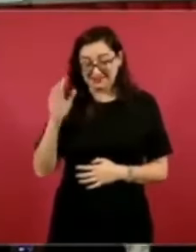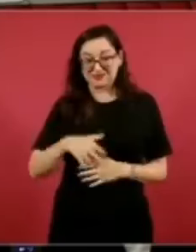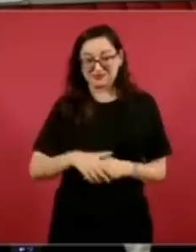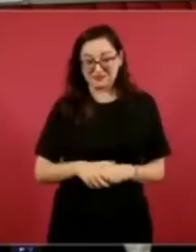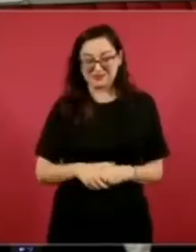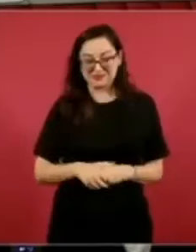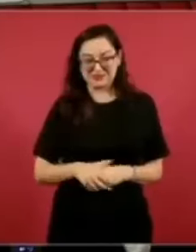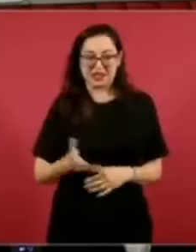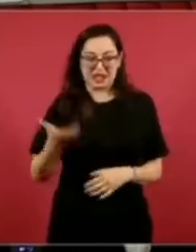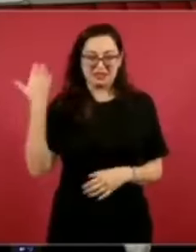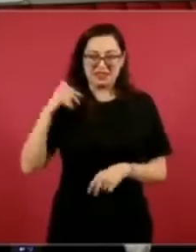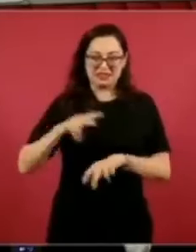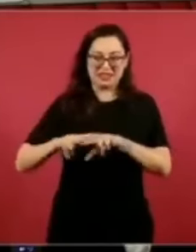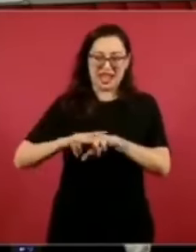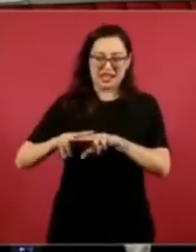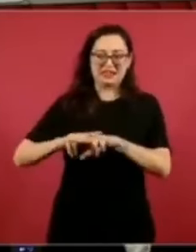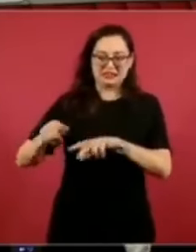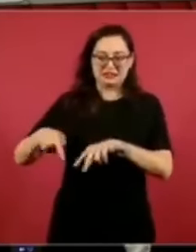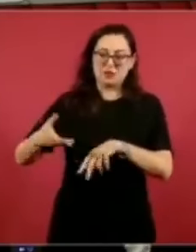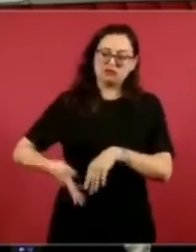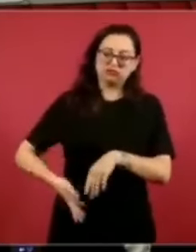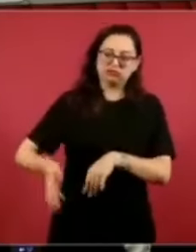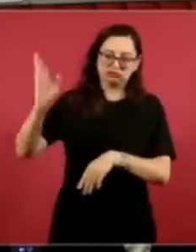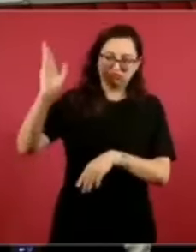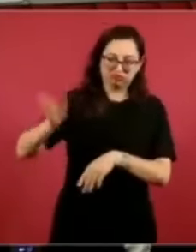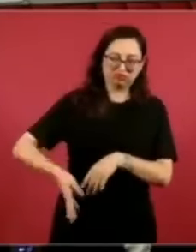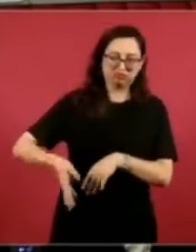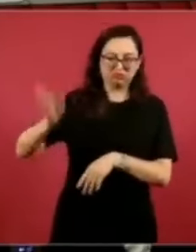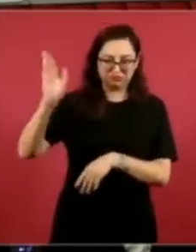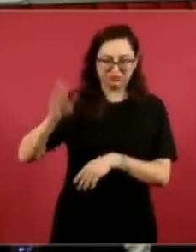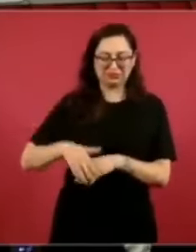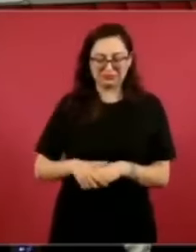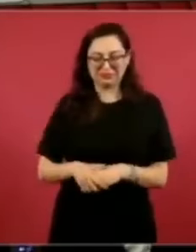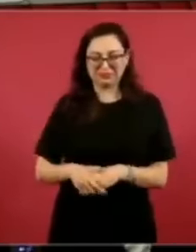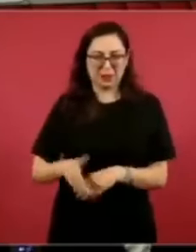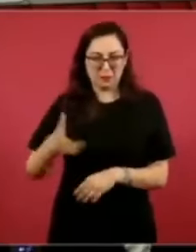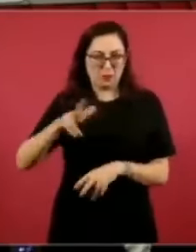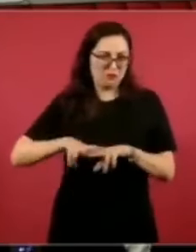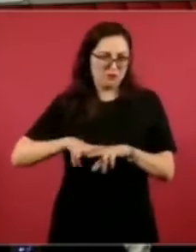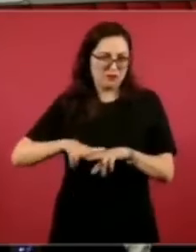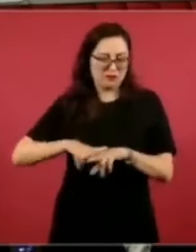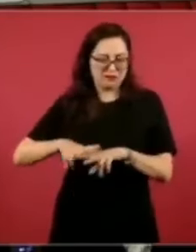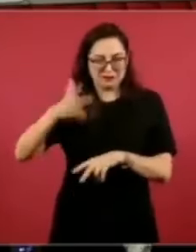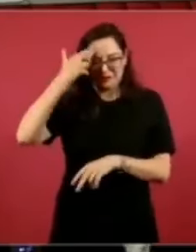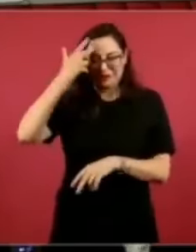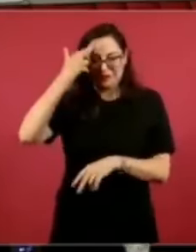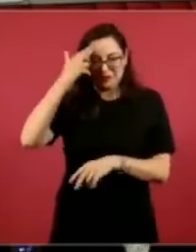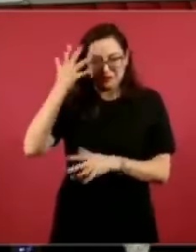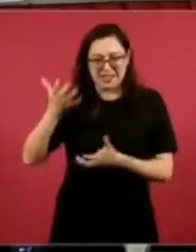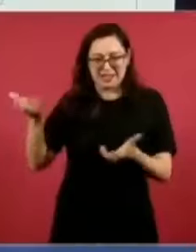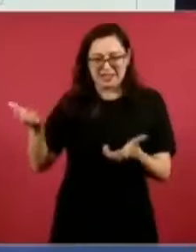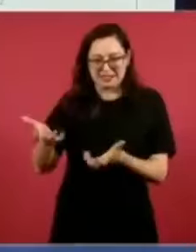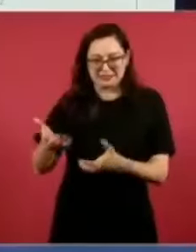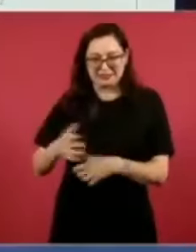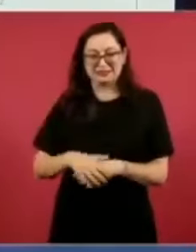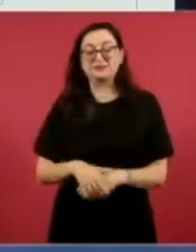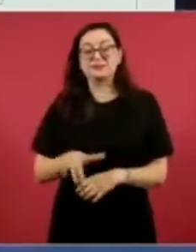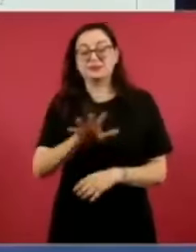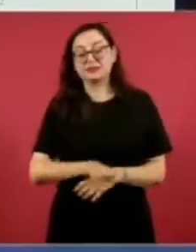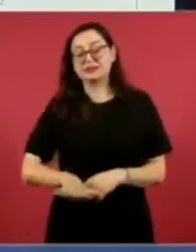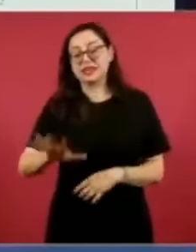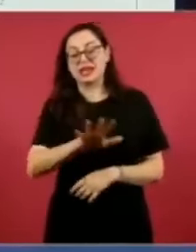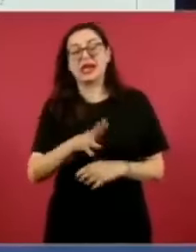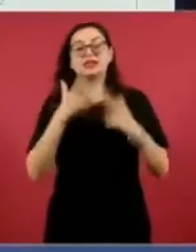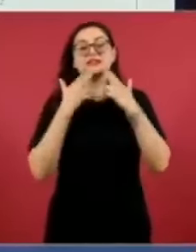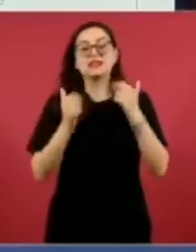hizo ese tren del Istmo, en un predio denominado Hacienda de Tierra Nueva, ubicada en el